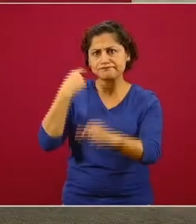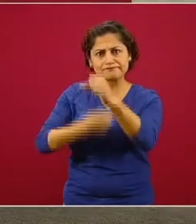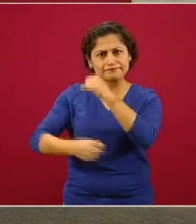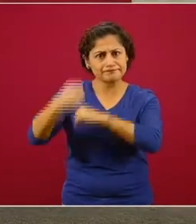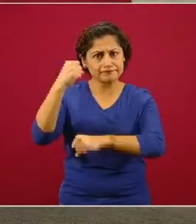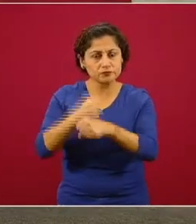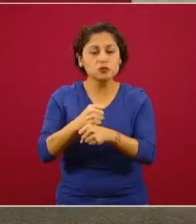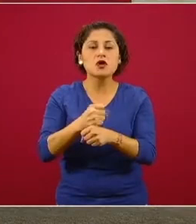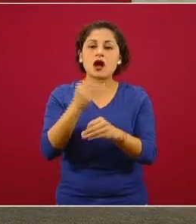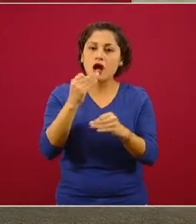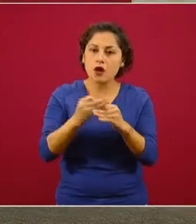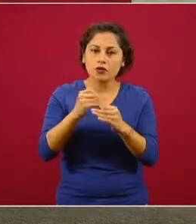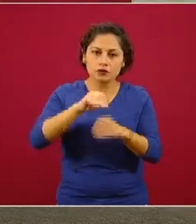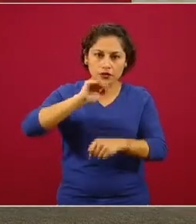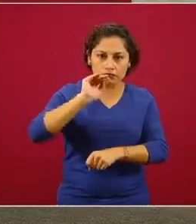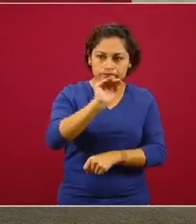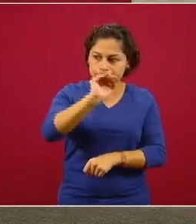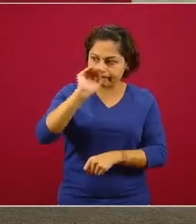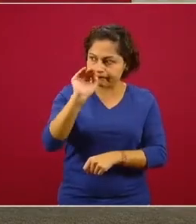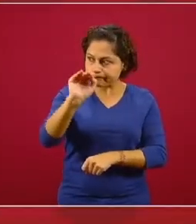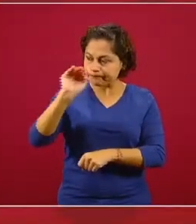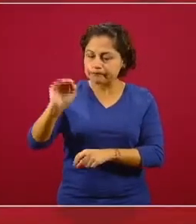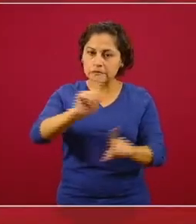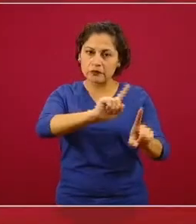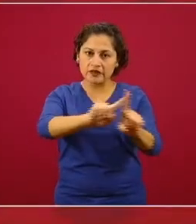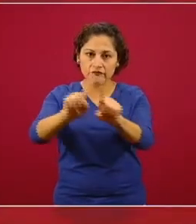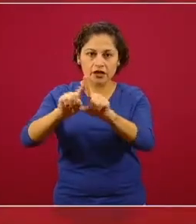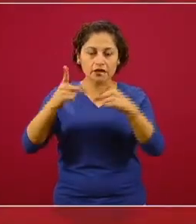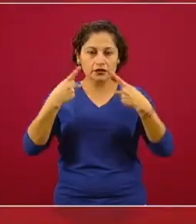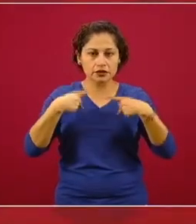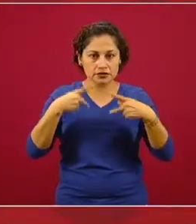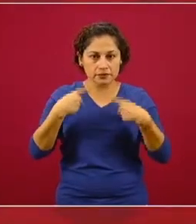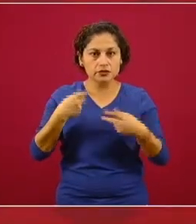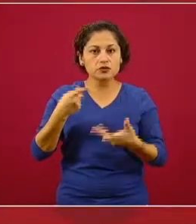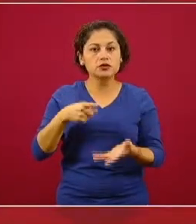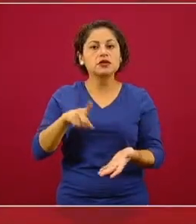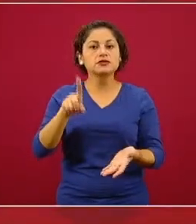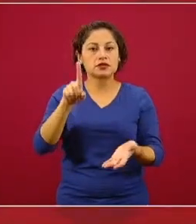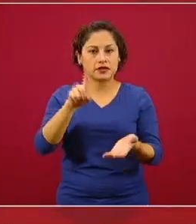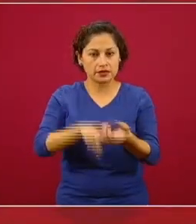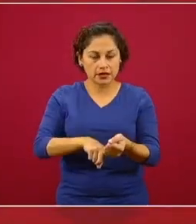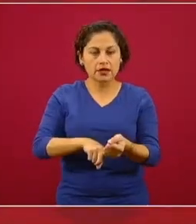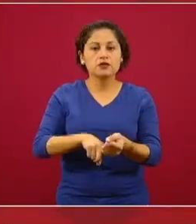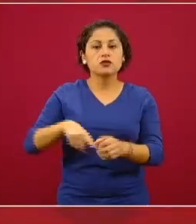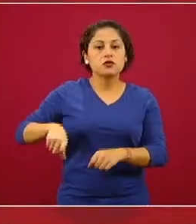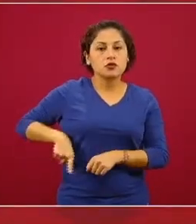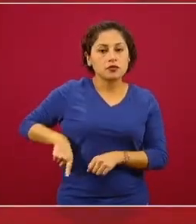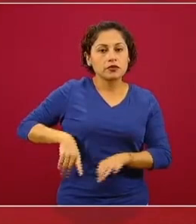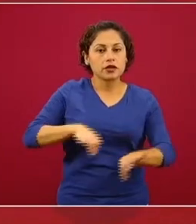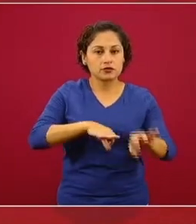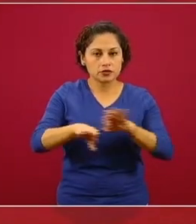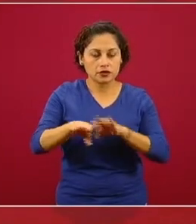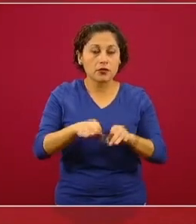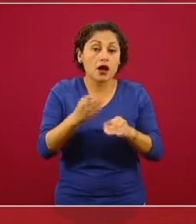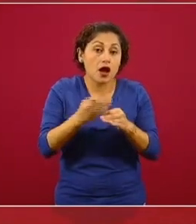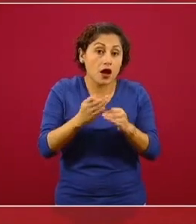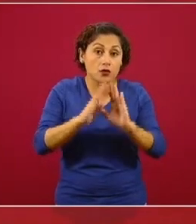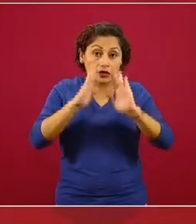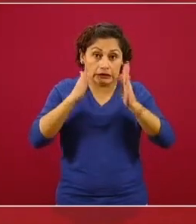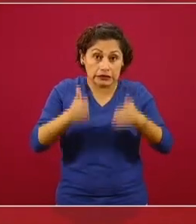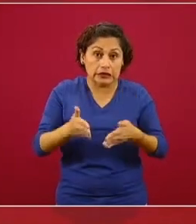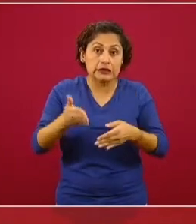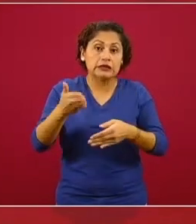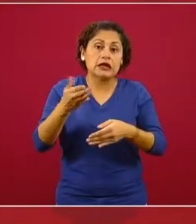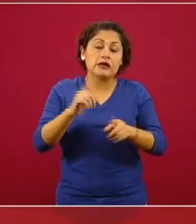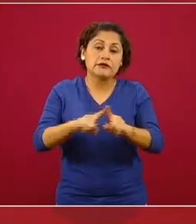estas actitudes en el personal, sobre todo el personal gubernamental, en este caso el personal de salud, del gobierno